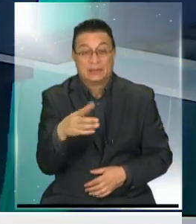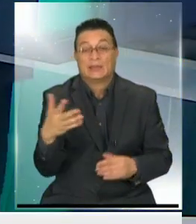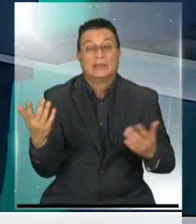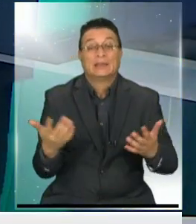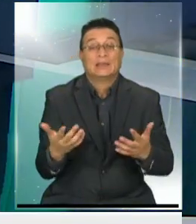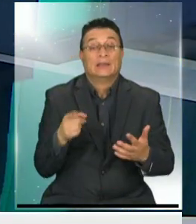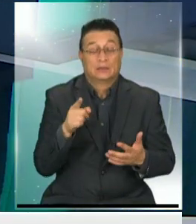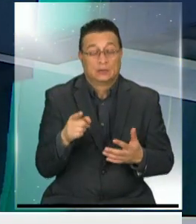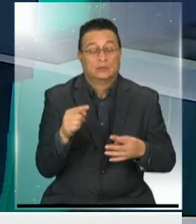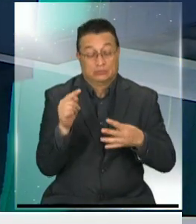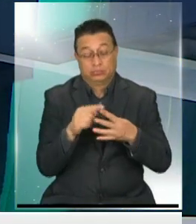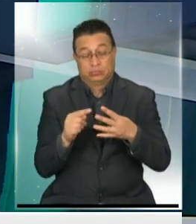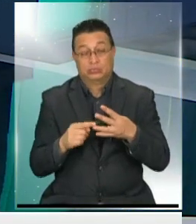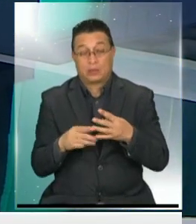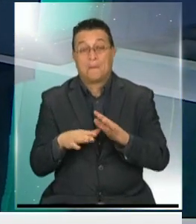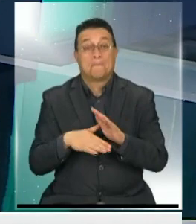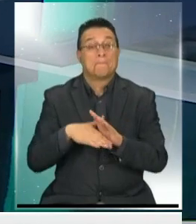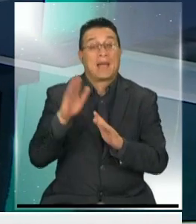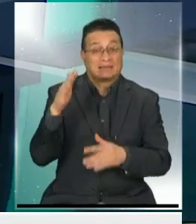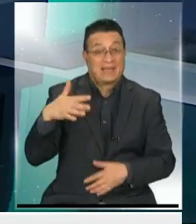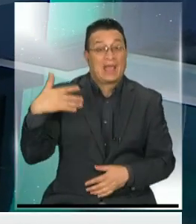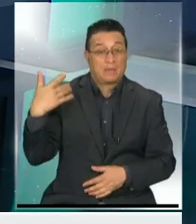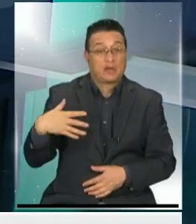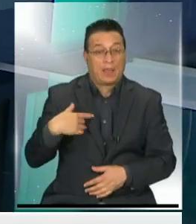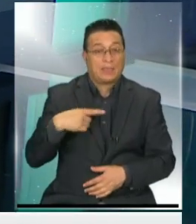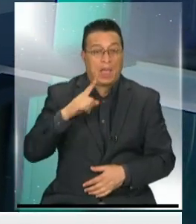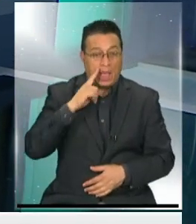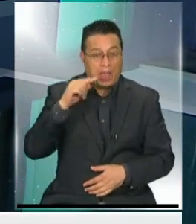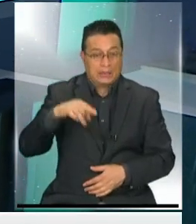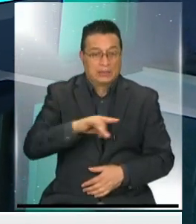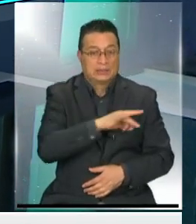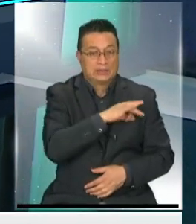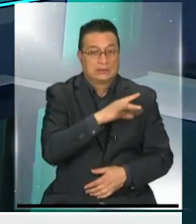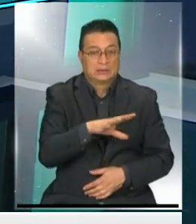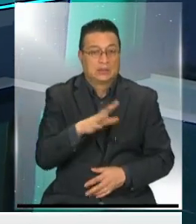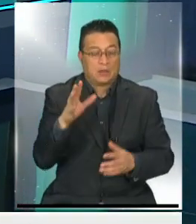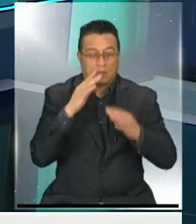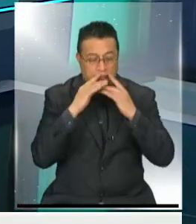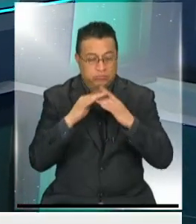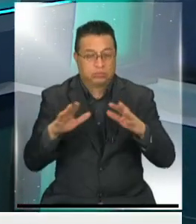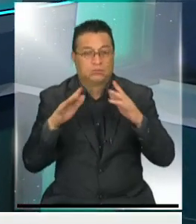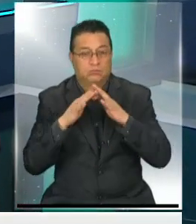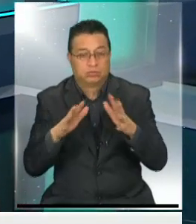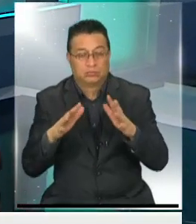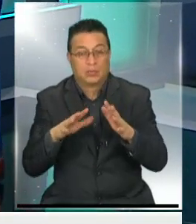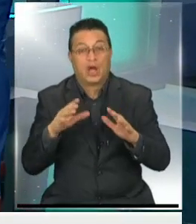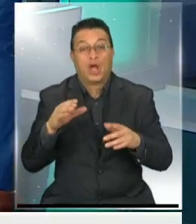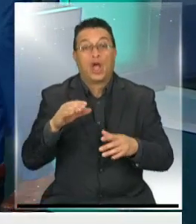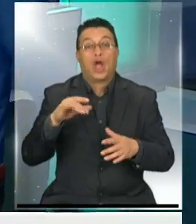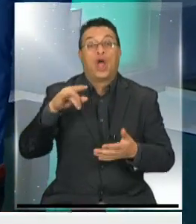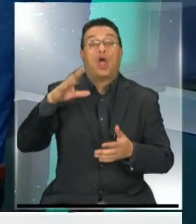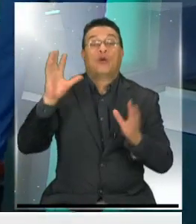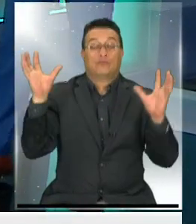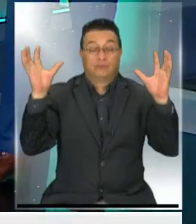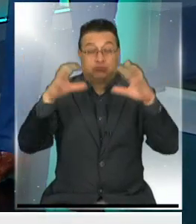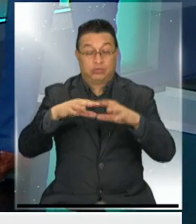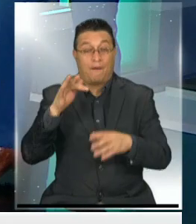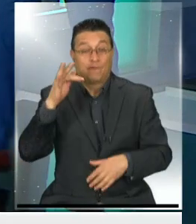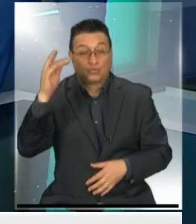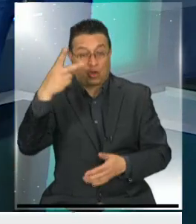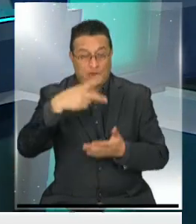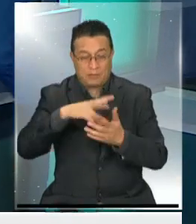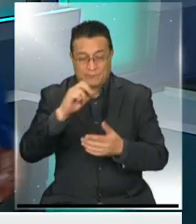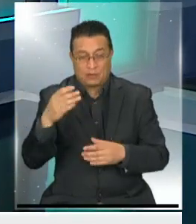porque este es uno de los eventos más importantes que tiene nuestro país por lejos en lo que es divulgación. Miren, Congreso del Futuro 2022, Aprender a